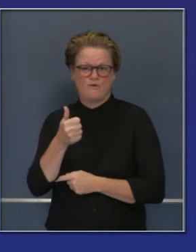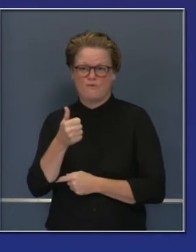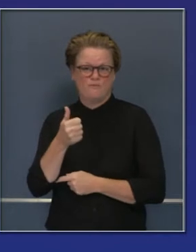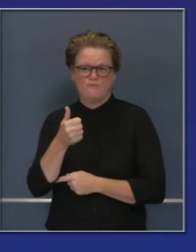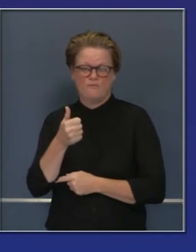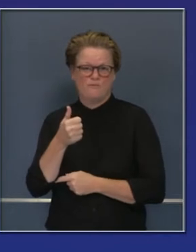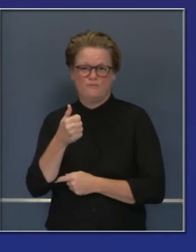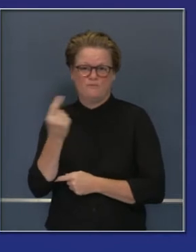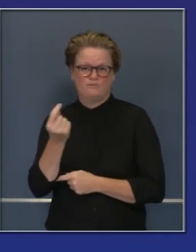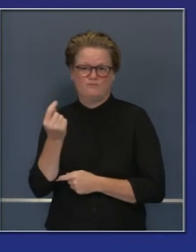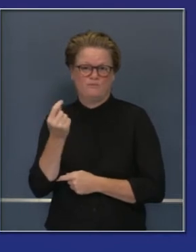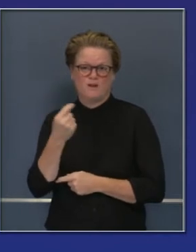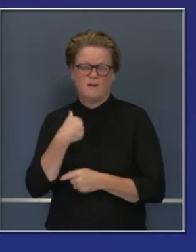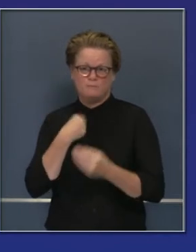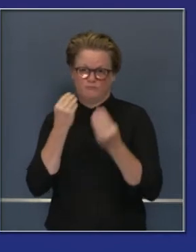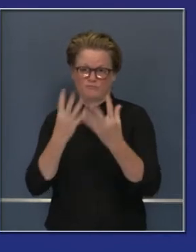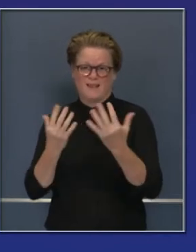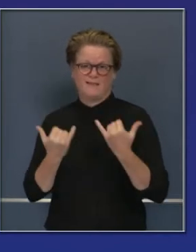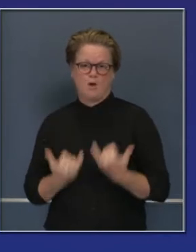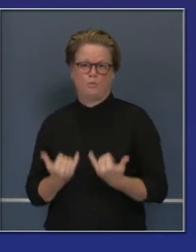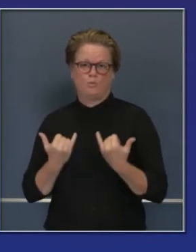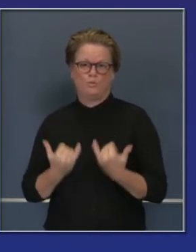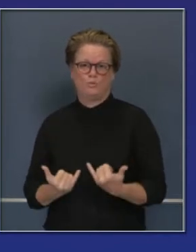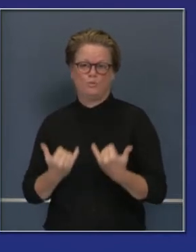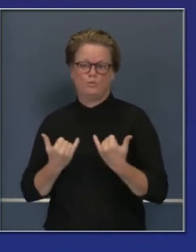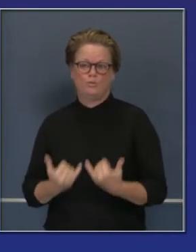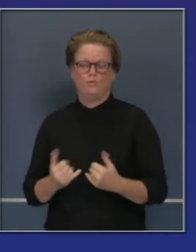No vamos a esperar hasta el martes para hacerlo.